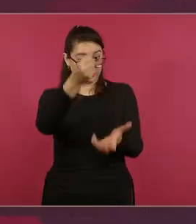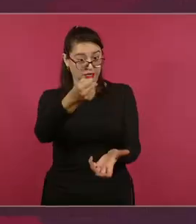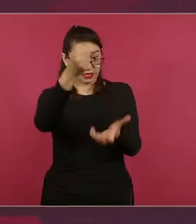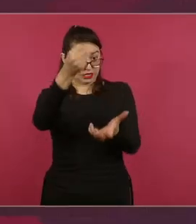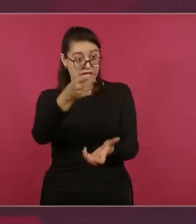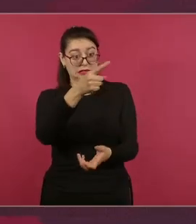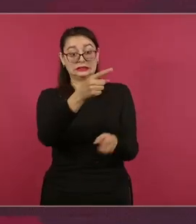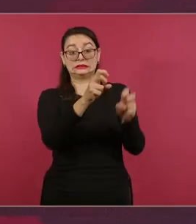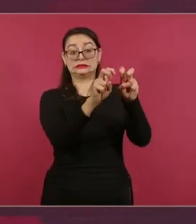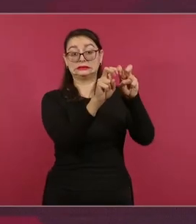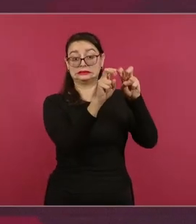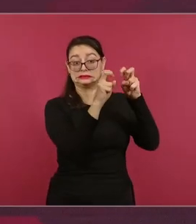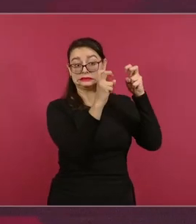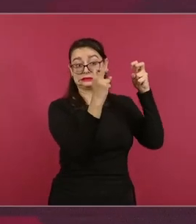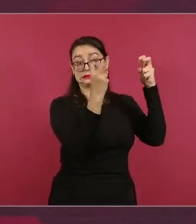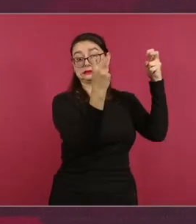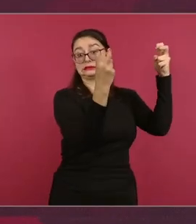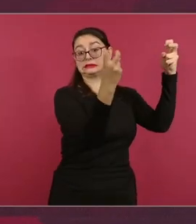presidente